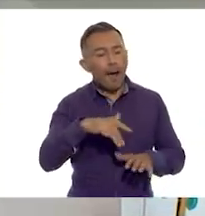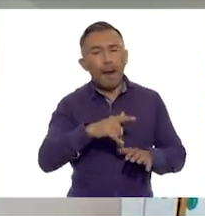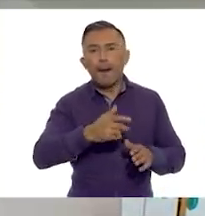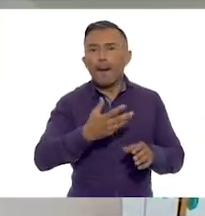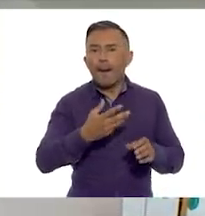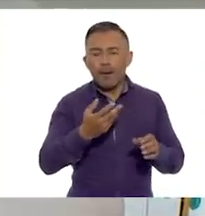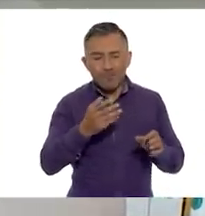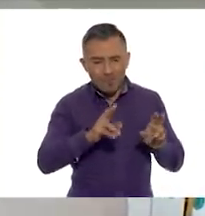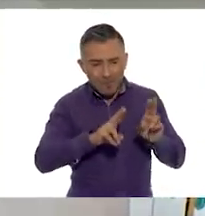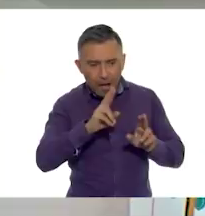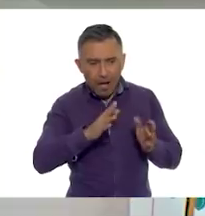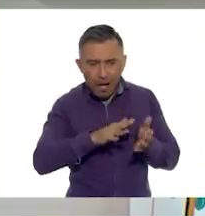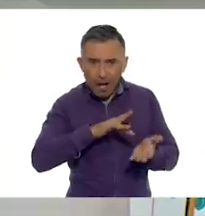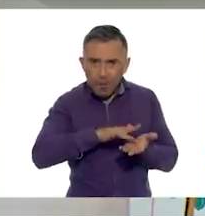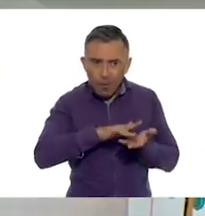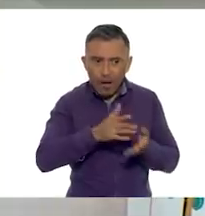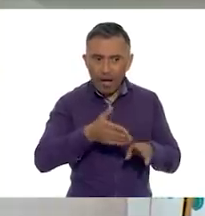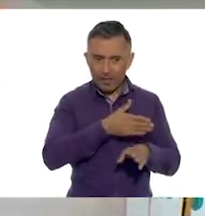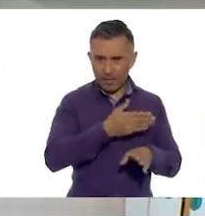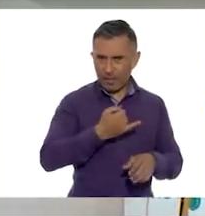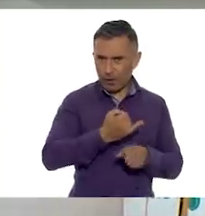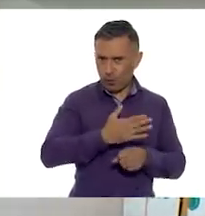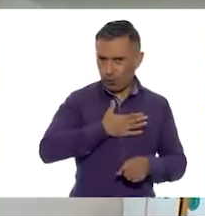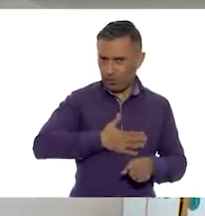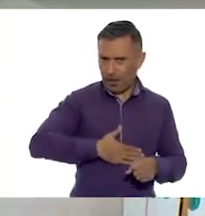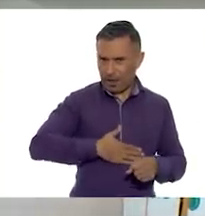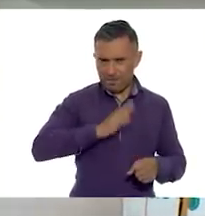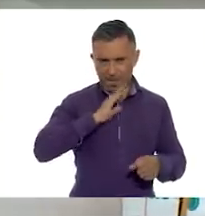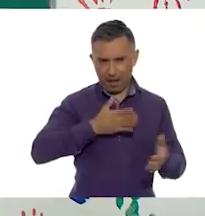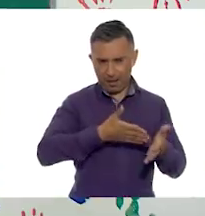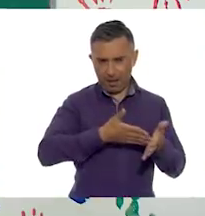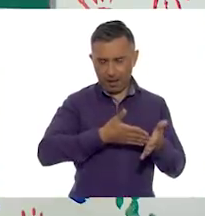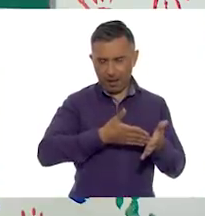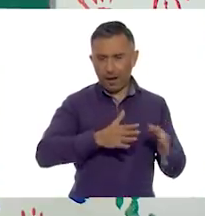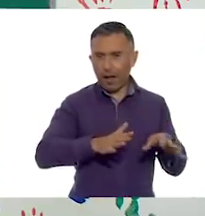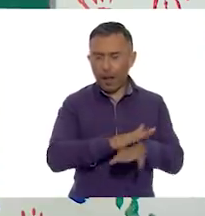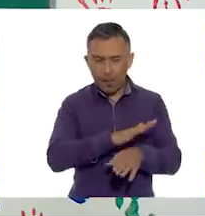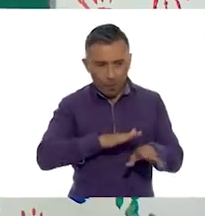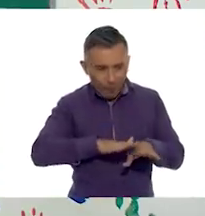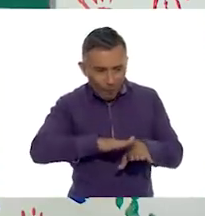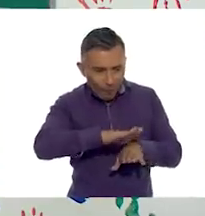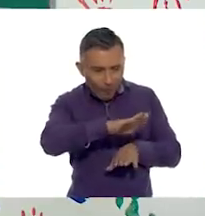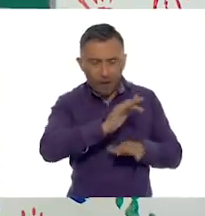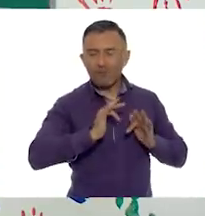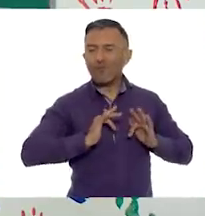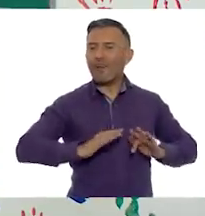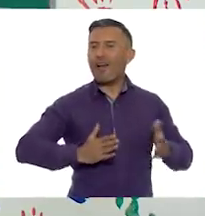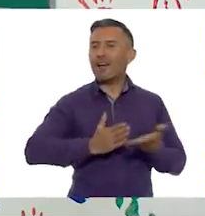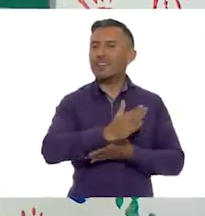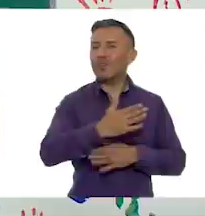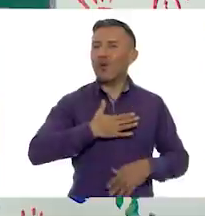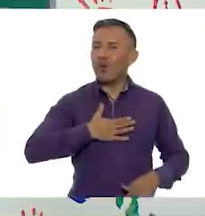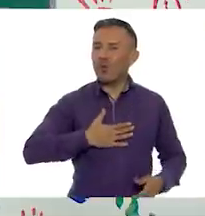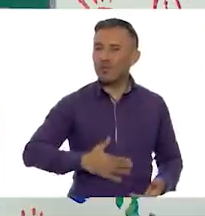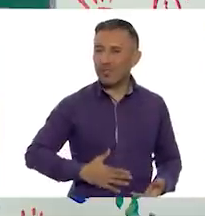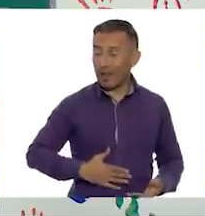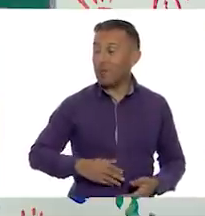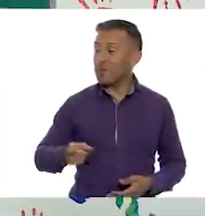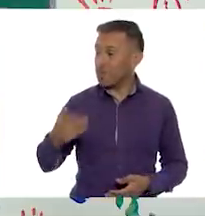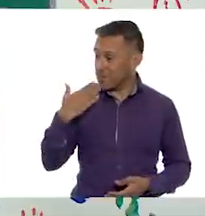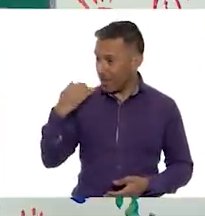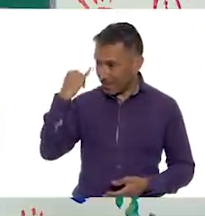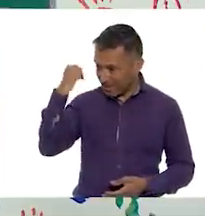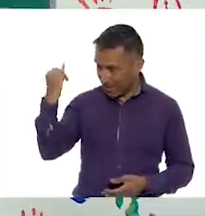cambiar una situación injusta en una justa. Muy buenas soluciones. Entonces, continúo con el ejemplo número